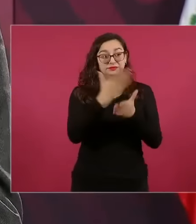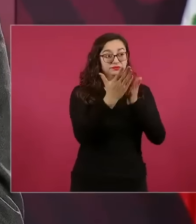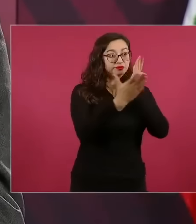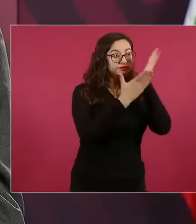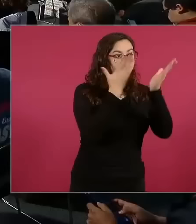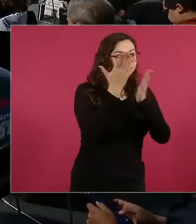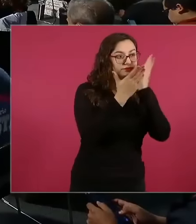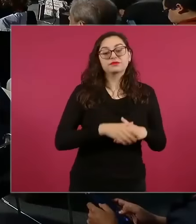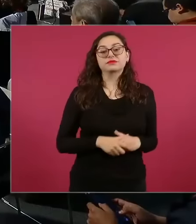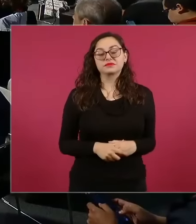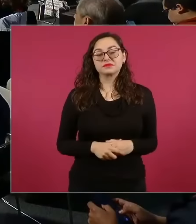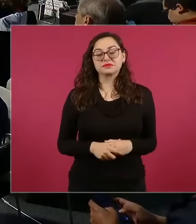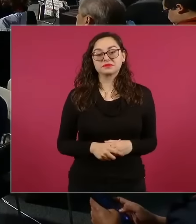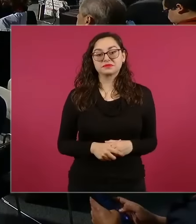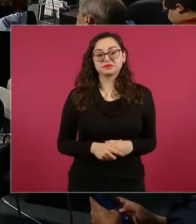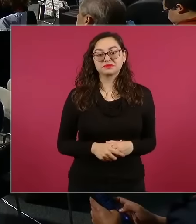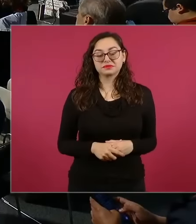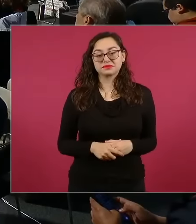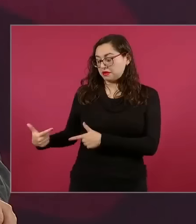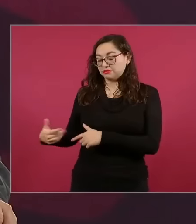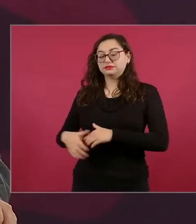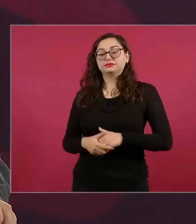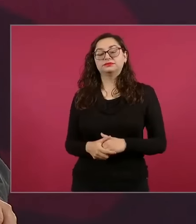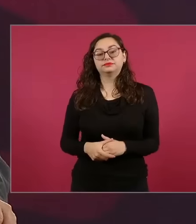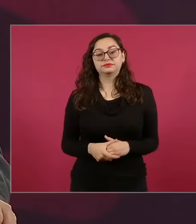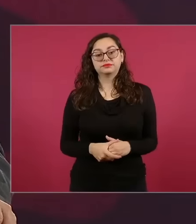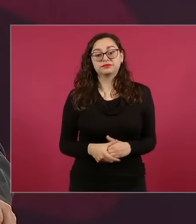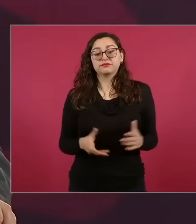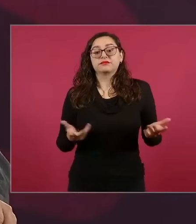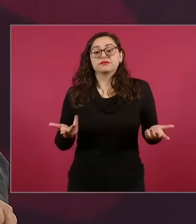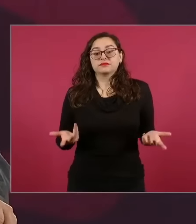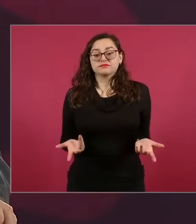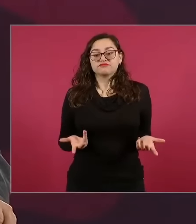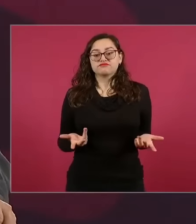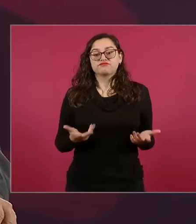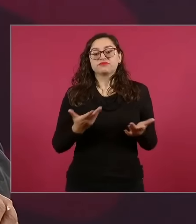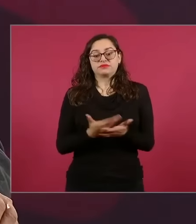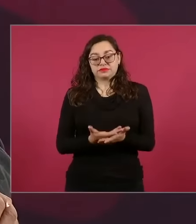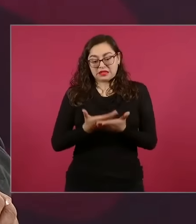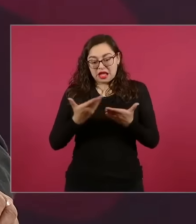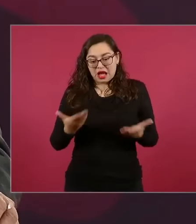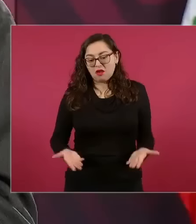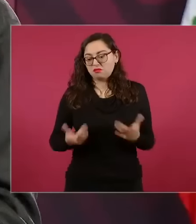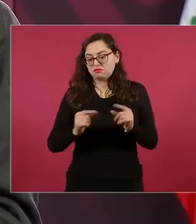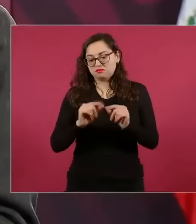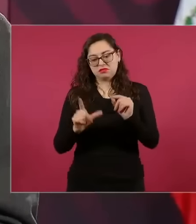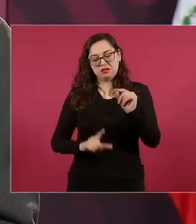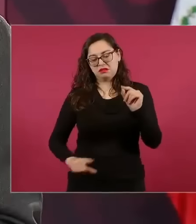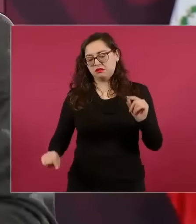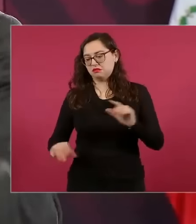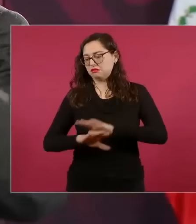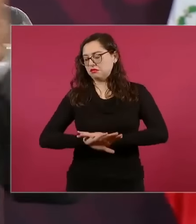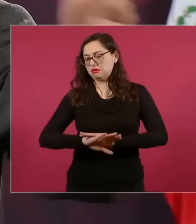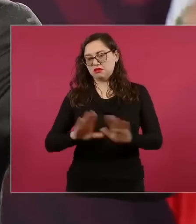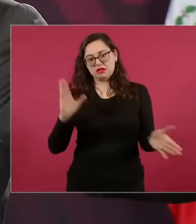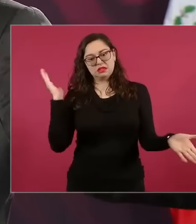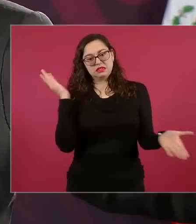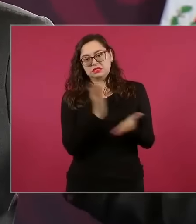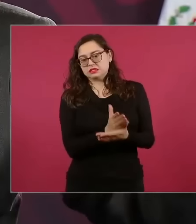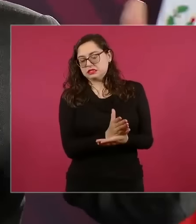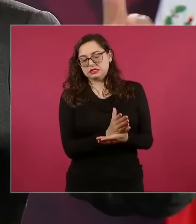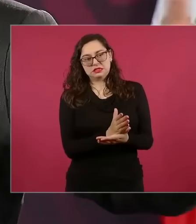los recientes del periodo neoliberal. Y bueno, ahora hay una transformación en México, porque el pueblo